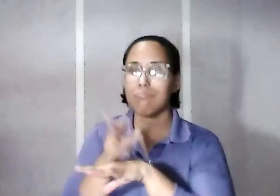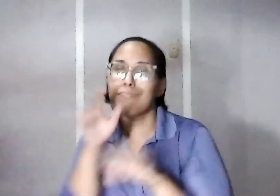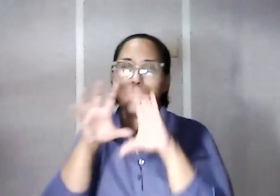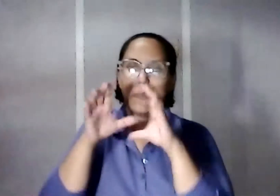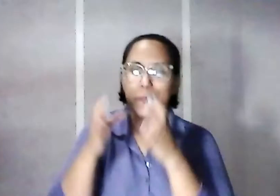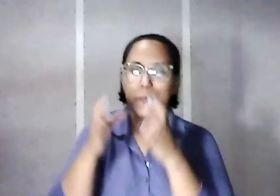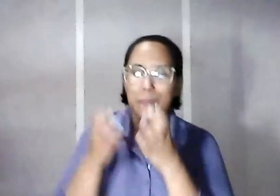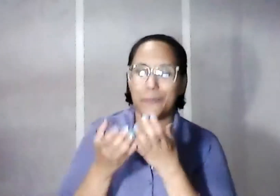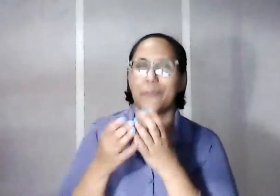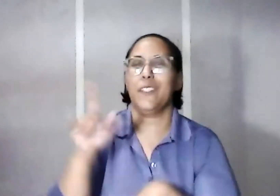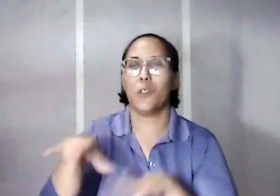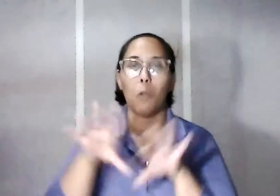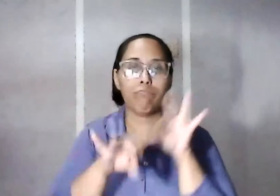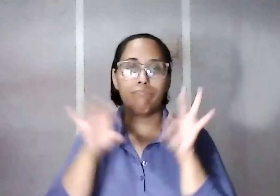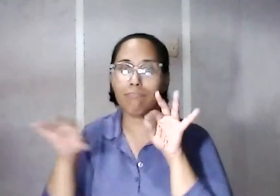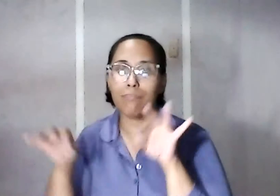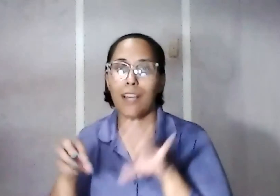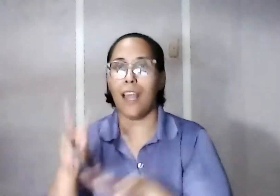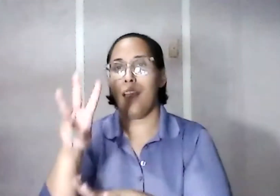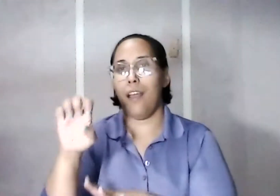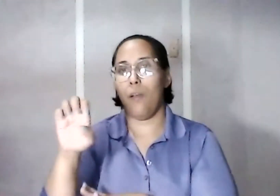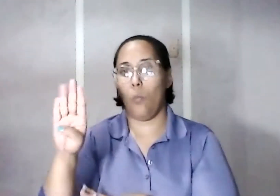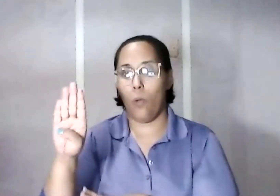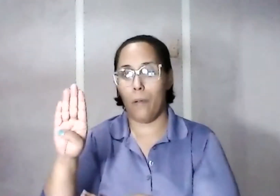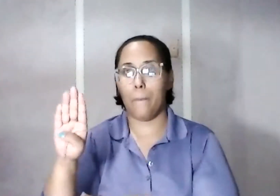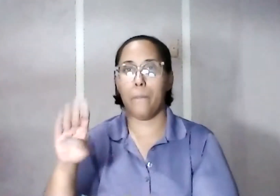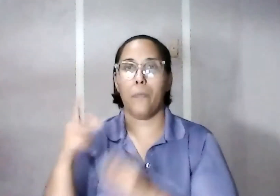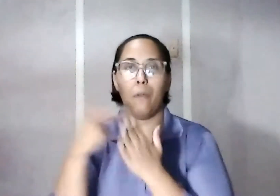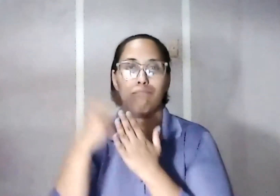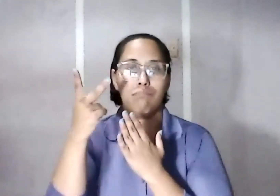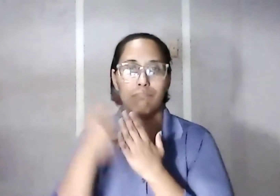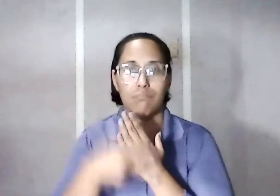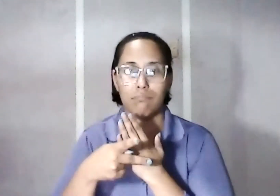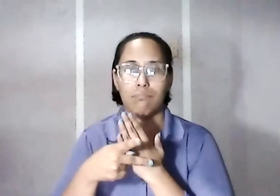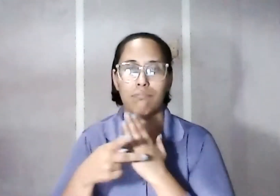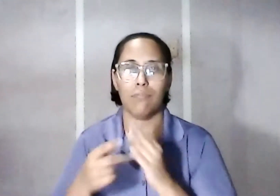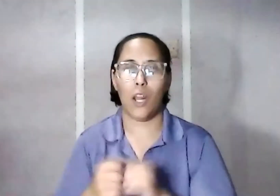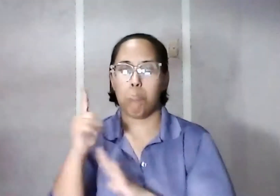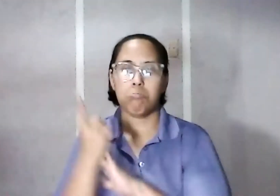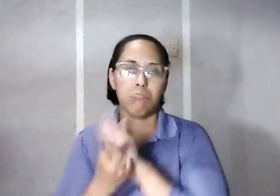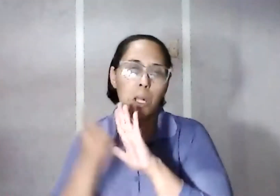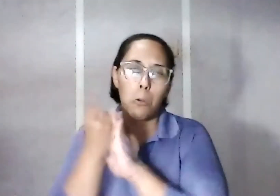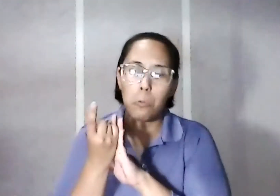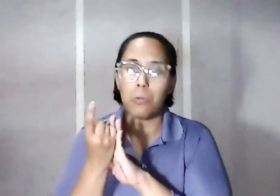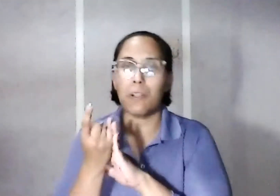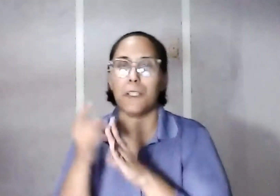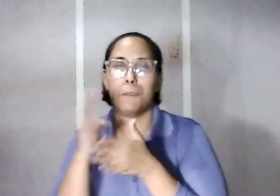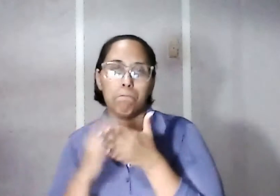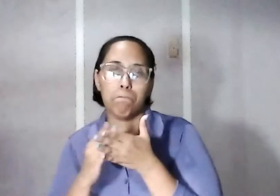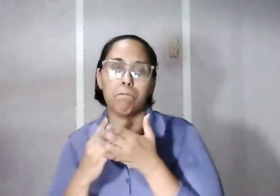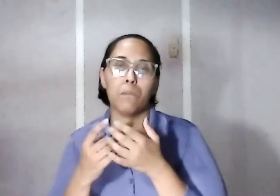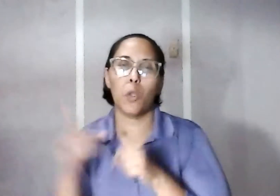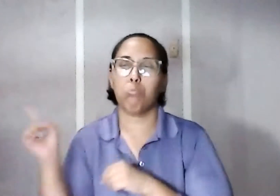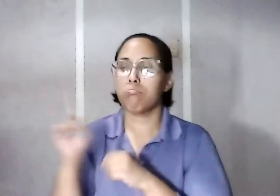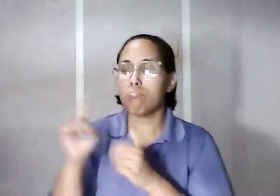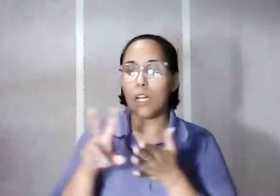Esto lo pueden conseguir a través de la web. Es un programa de alrededor de una hora, las dos partes, donde documentamos